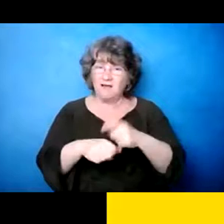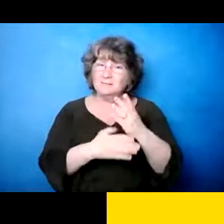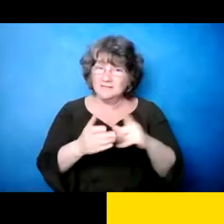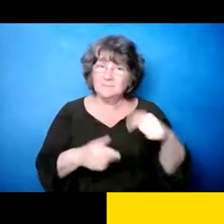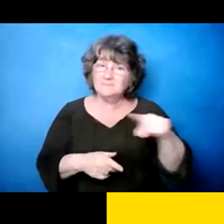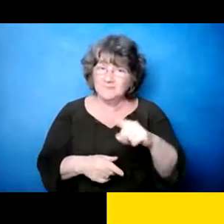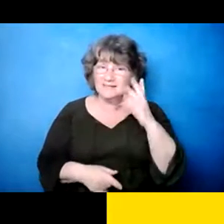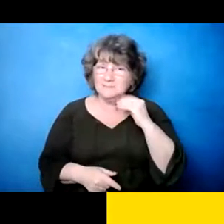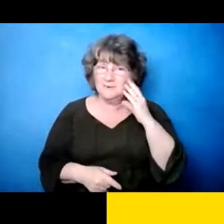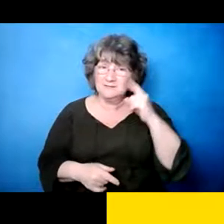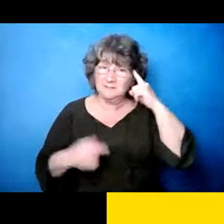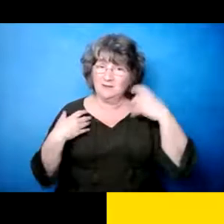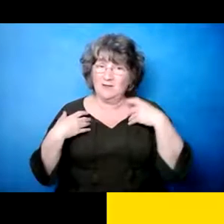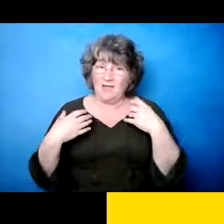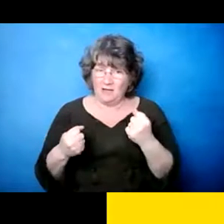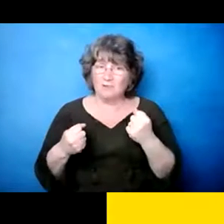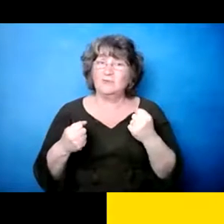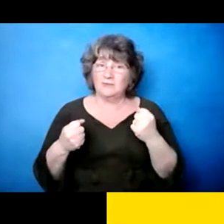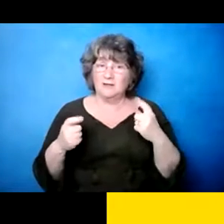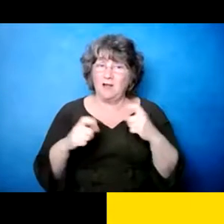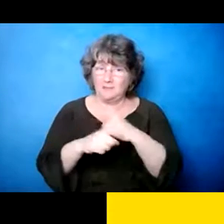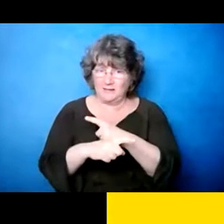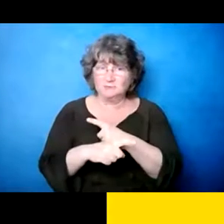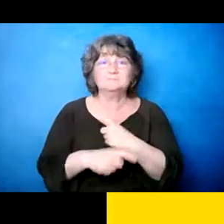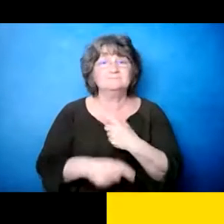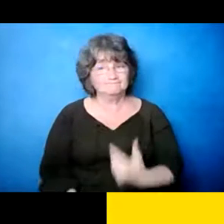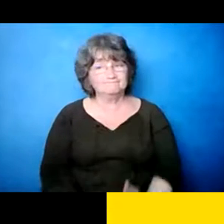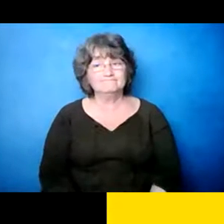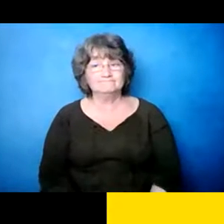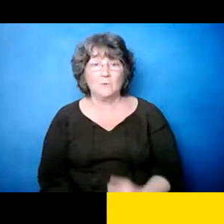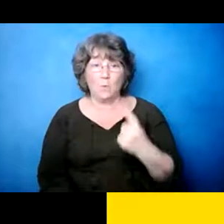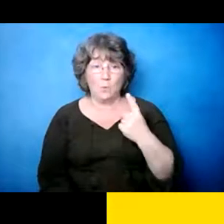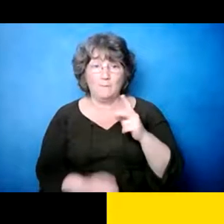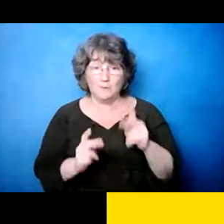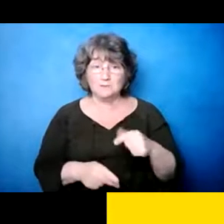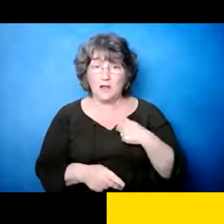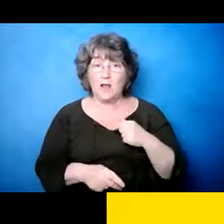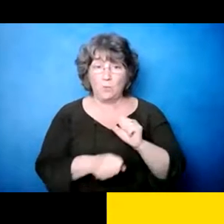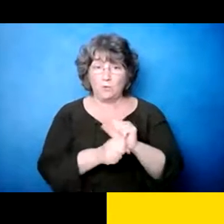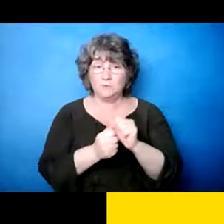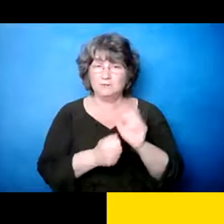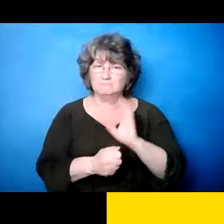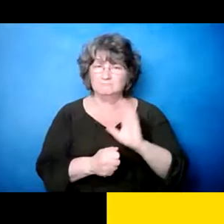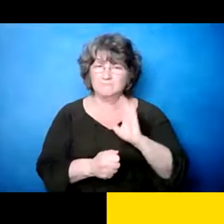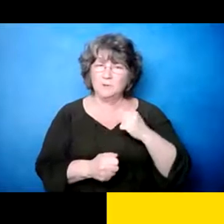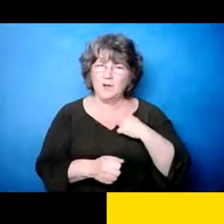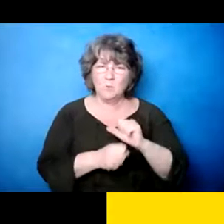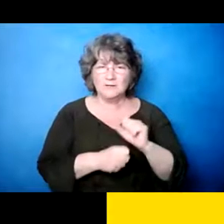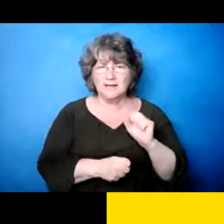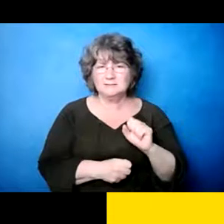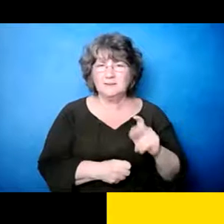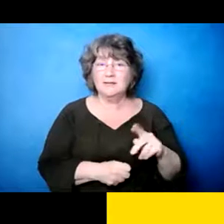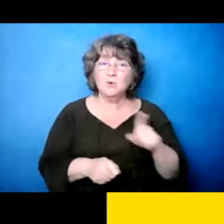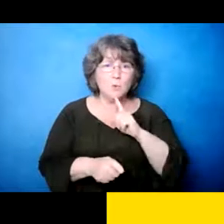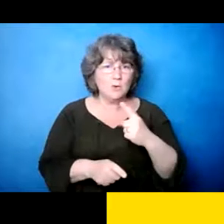mental por, por primera vez. Entonces, estos han participado en, en eso, eh,